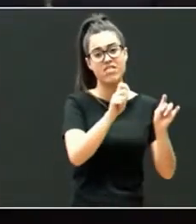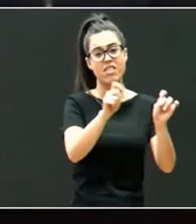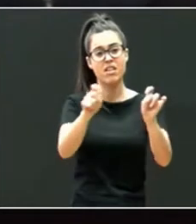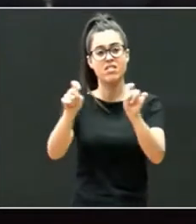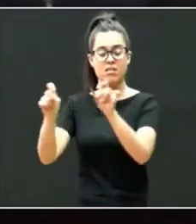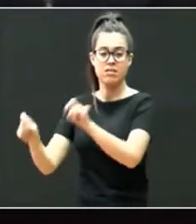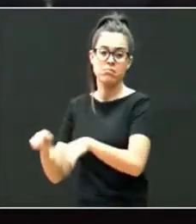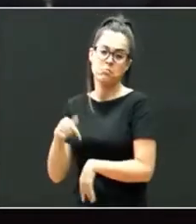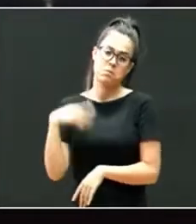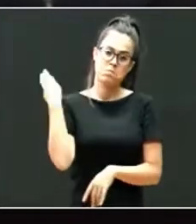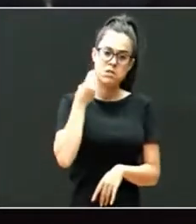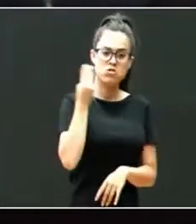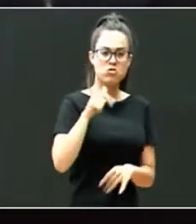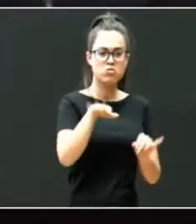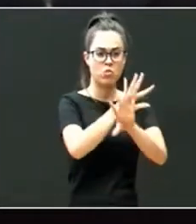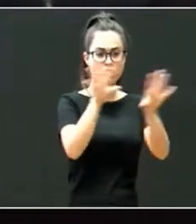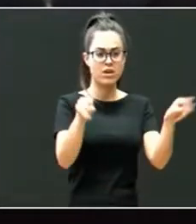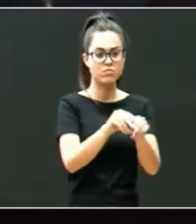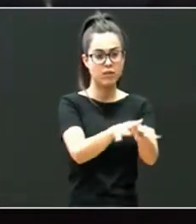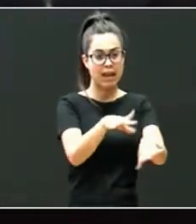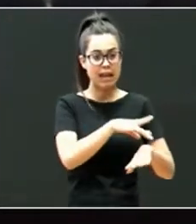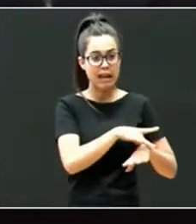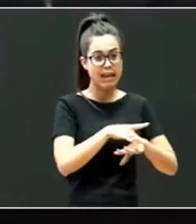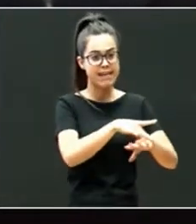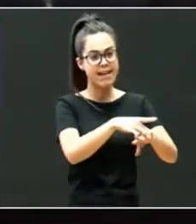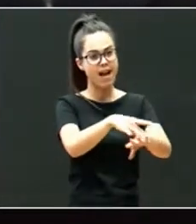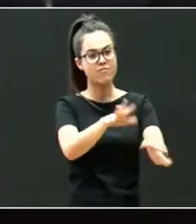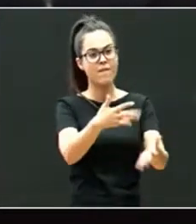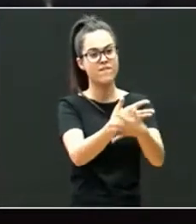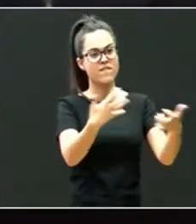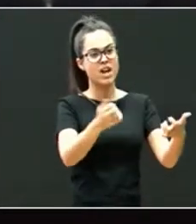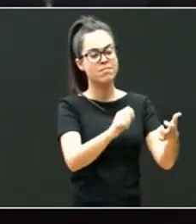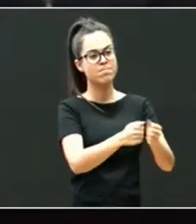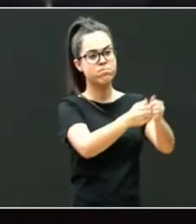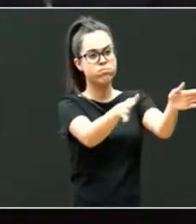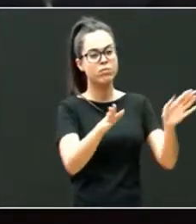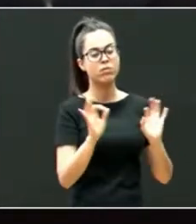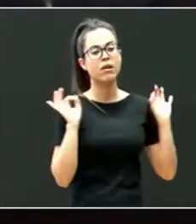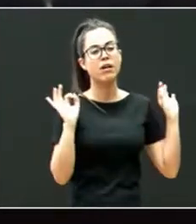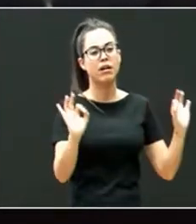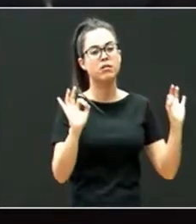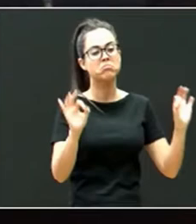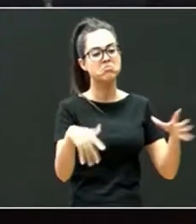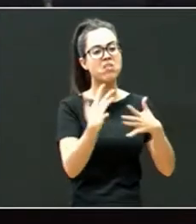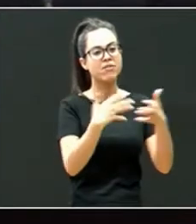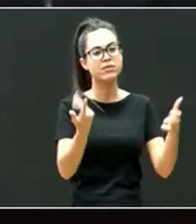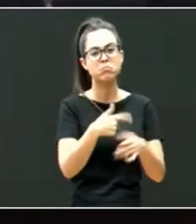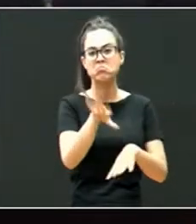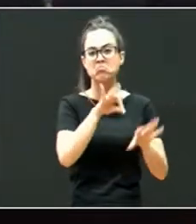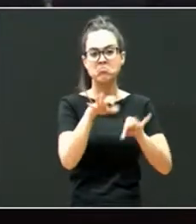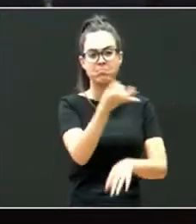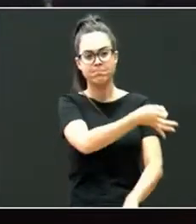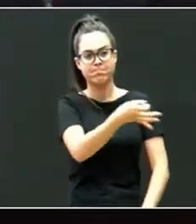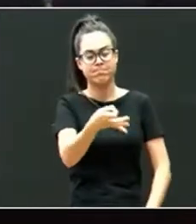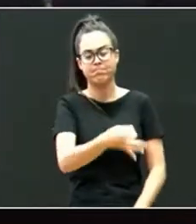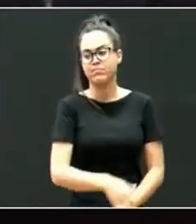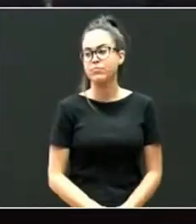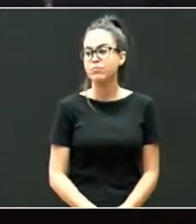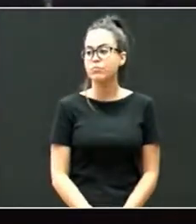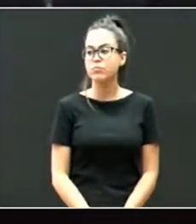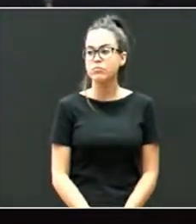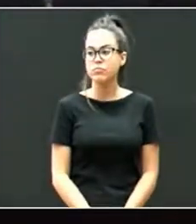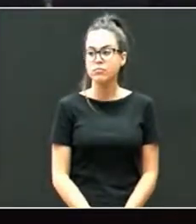que es un resumen. Creo que la guía se abre con esta frase y me parece muy acertada que la hayan elegido. Pero